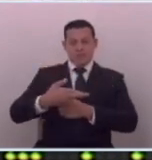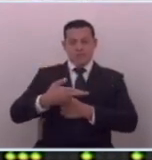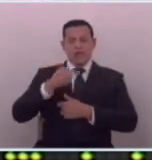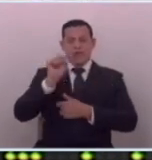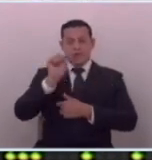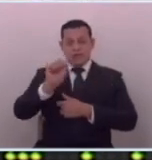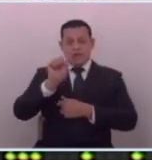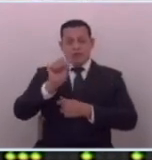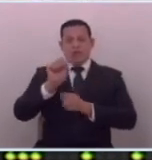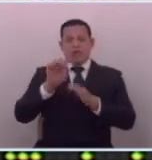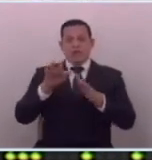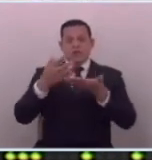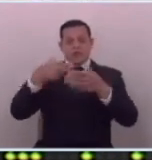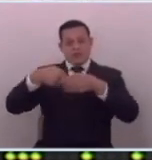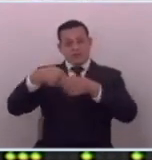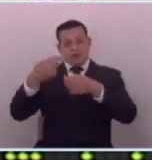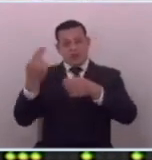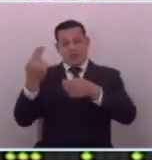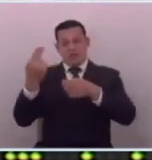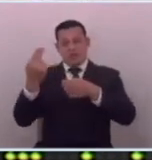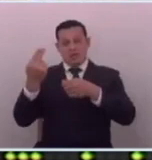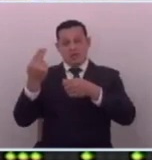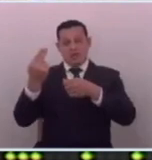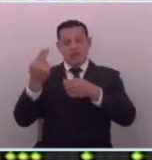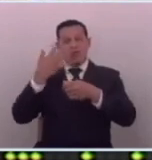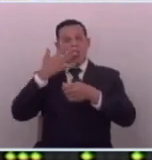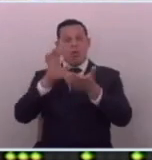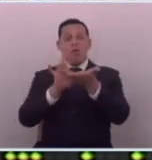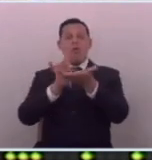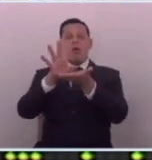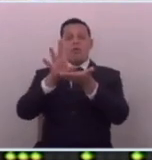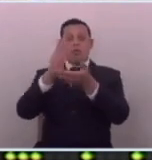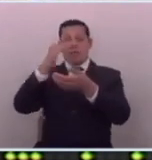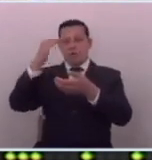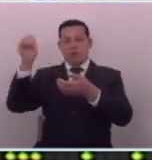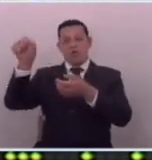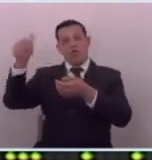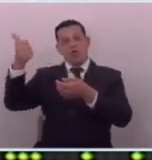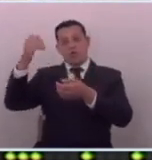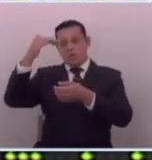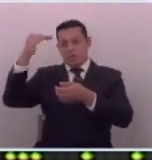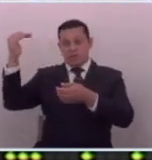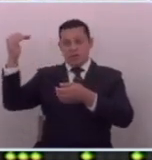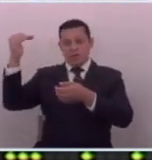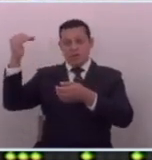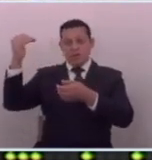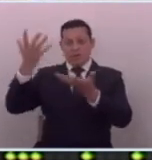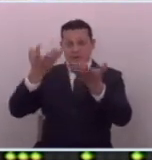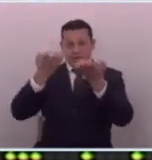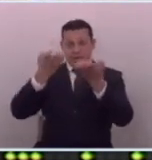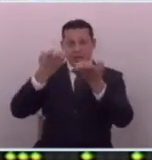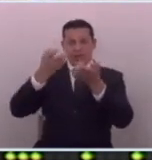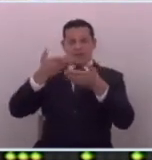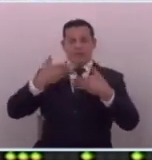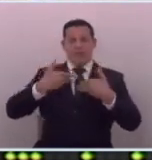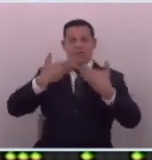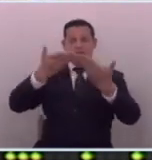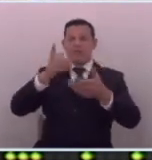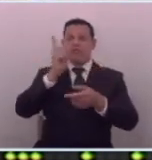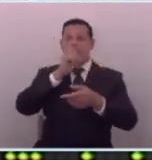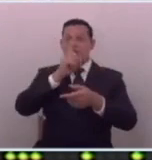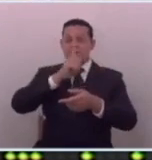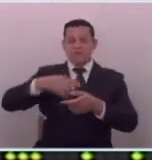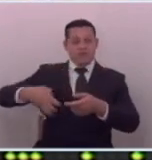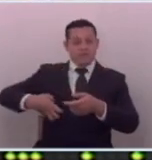esos que salieron dizque exiliados hacia un país vecino después de querer desinformar a los cuatro